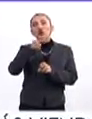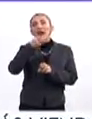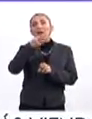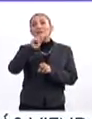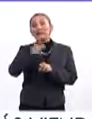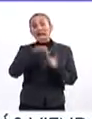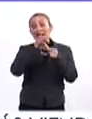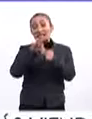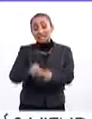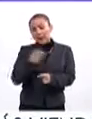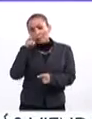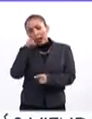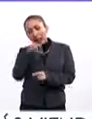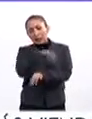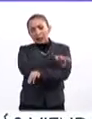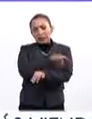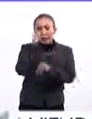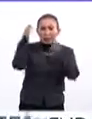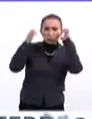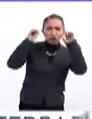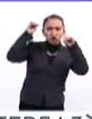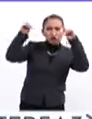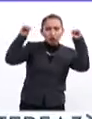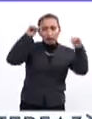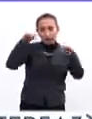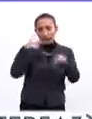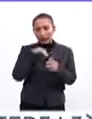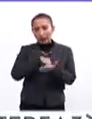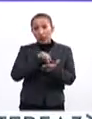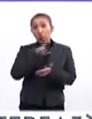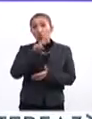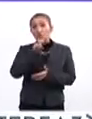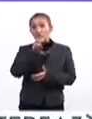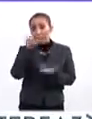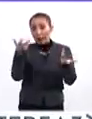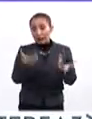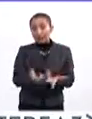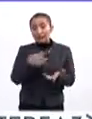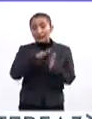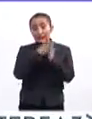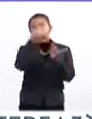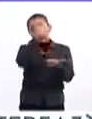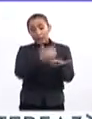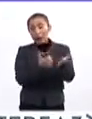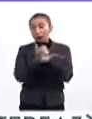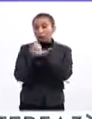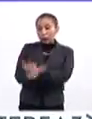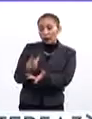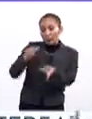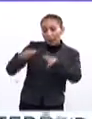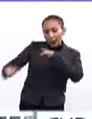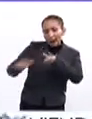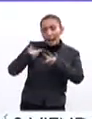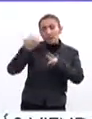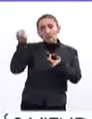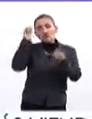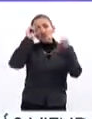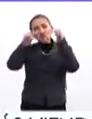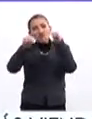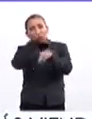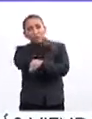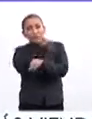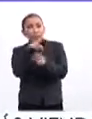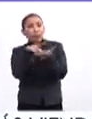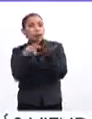una guía práctica para el diseño de exhibiciones, que fue editado por la UNAM, un texto que contribuye con la planeación y el diseño, y el